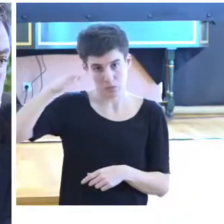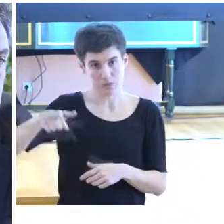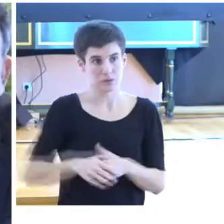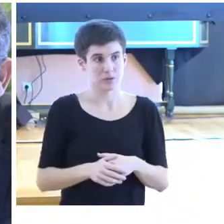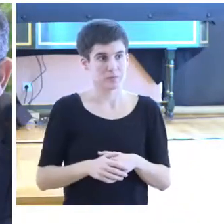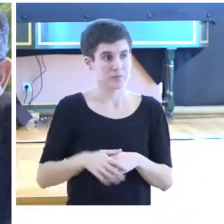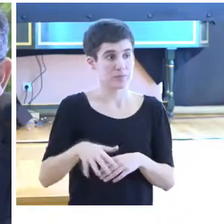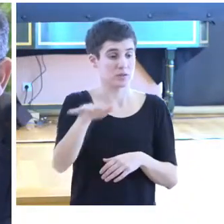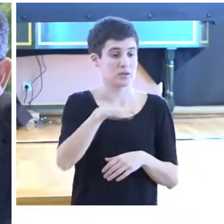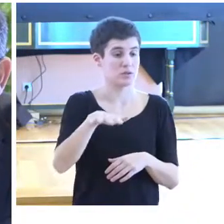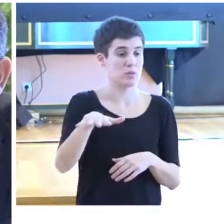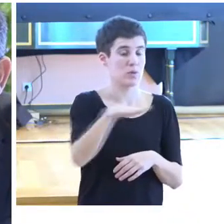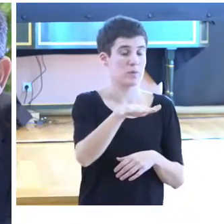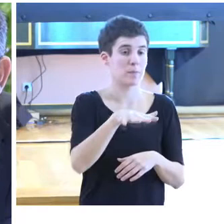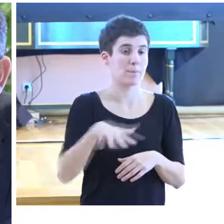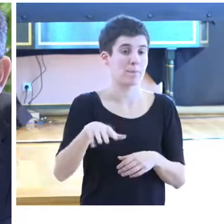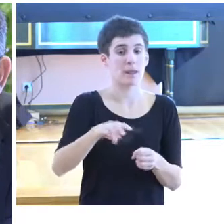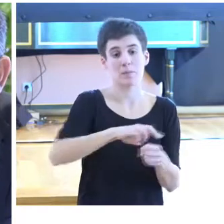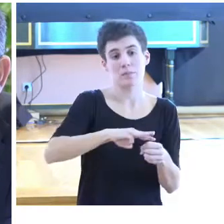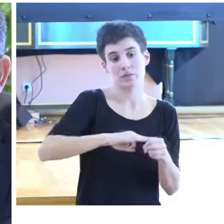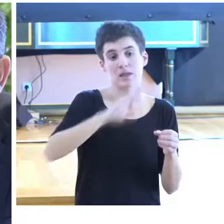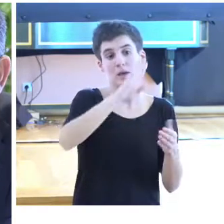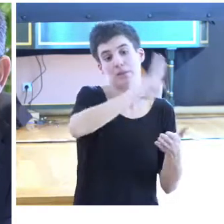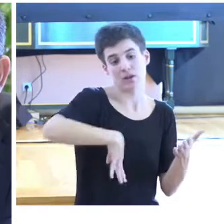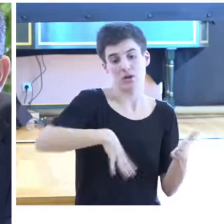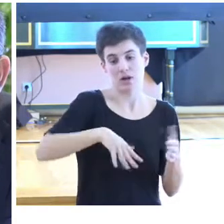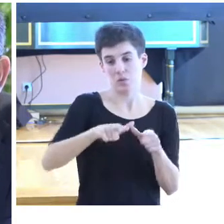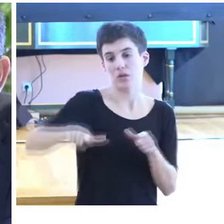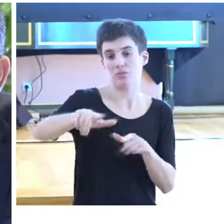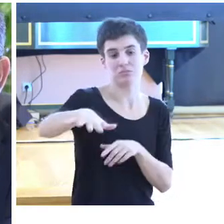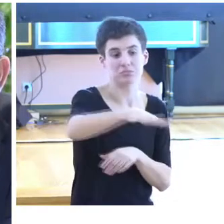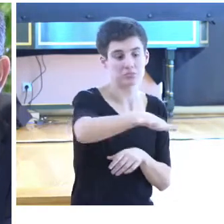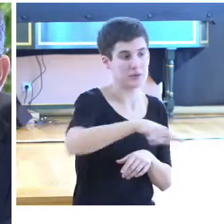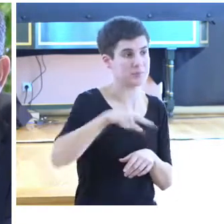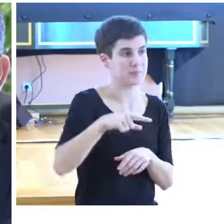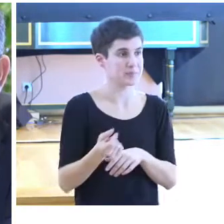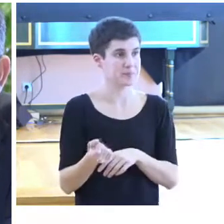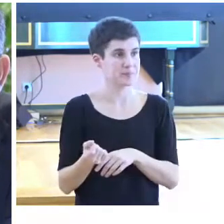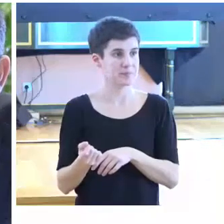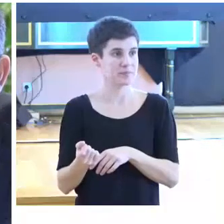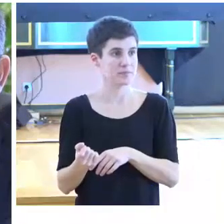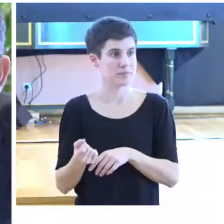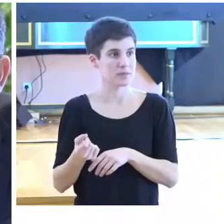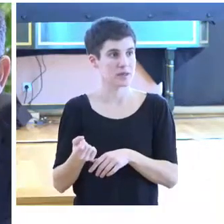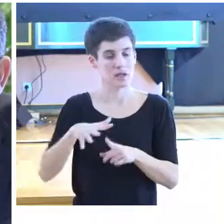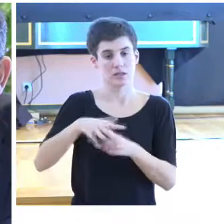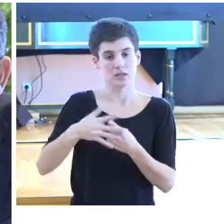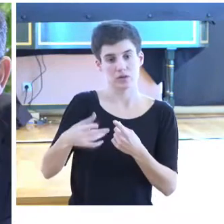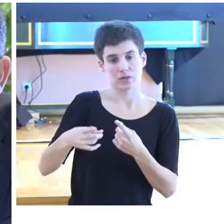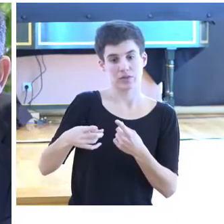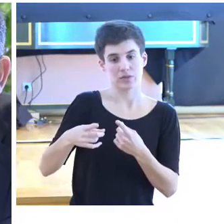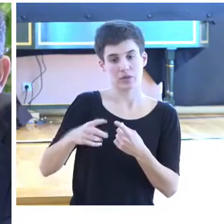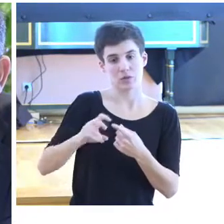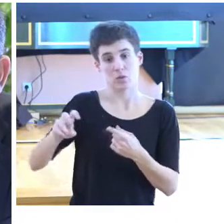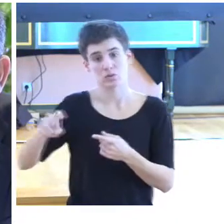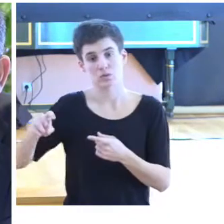la provincia de Barcelona, en el área metropolitana, y de ahí también la singularidad del caso de Palafrugell, que es de la provincia de